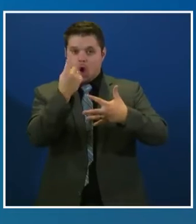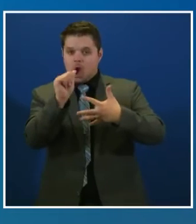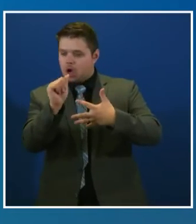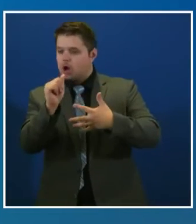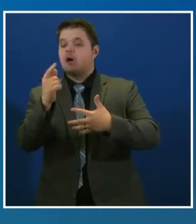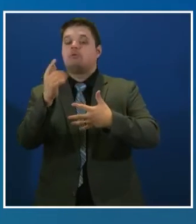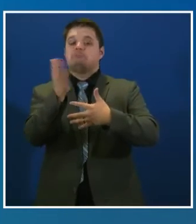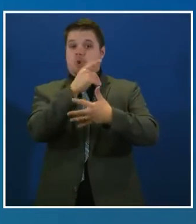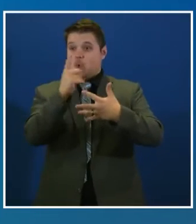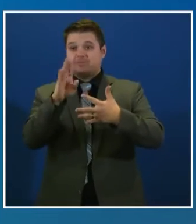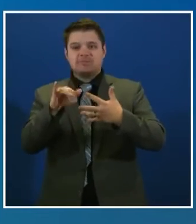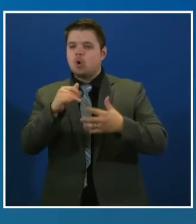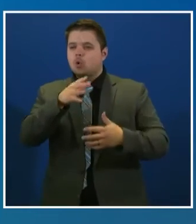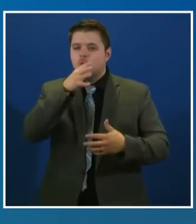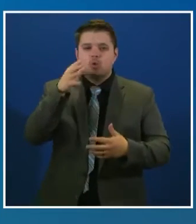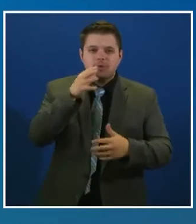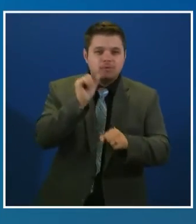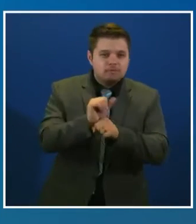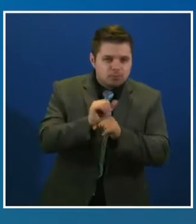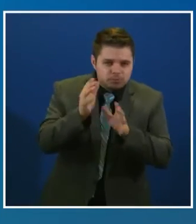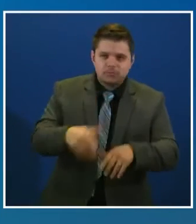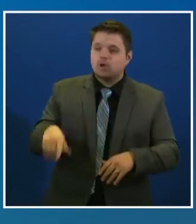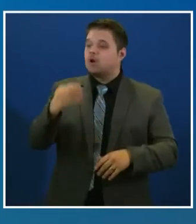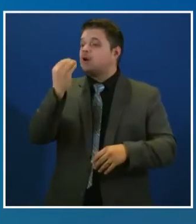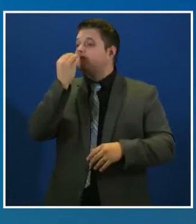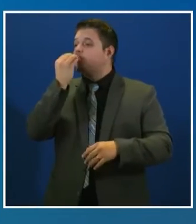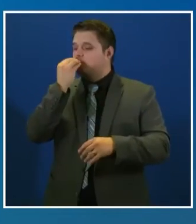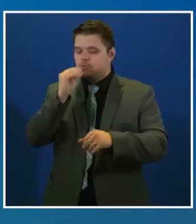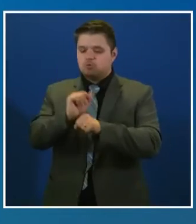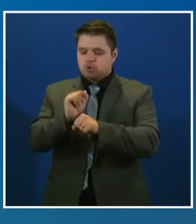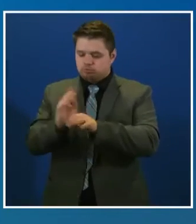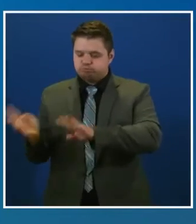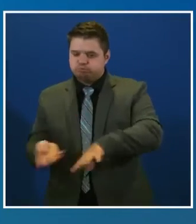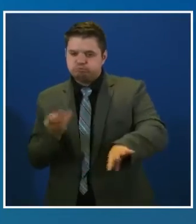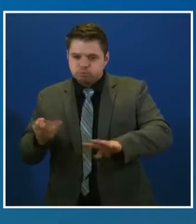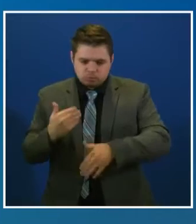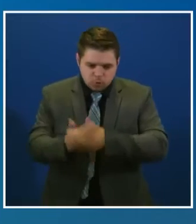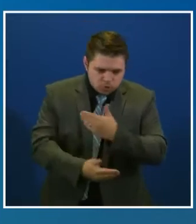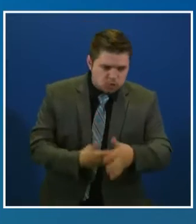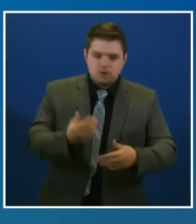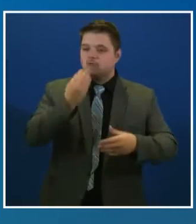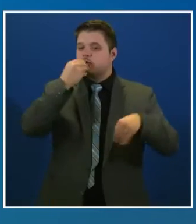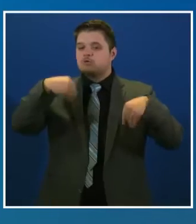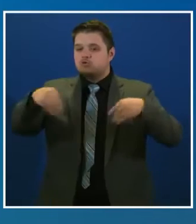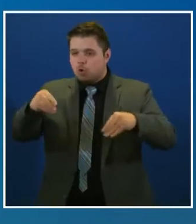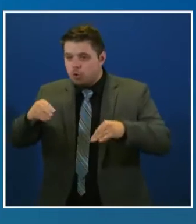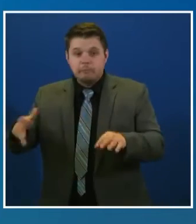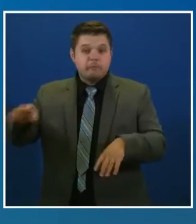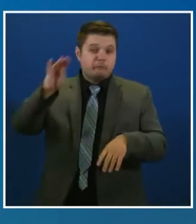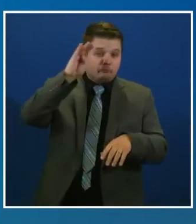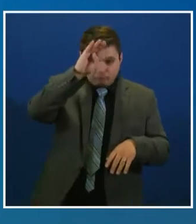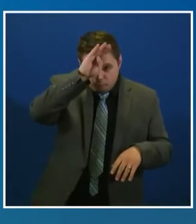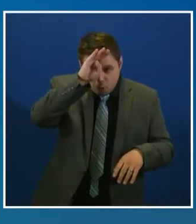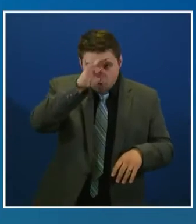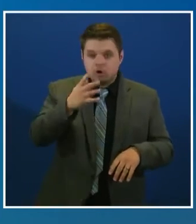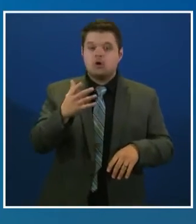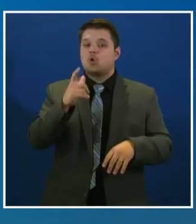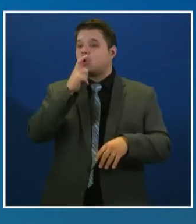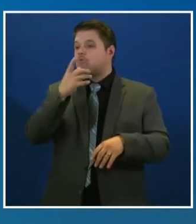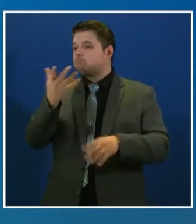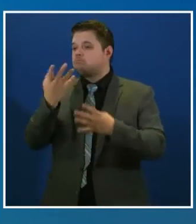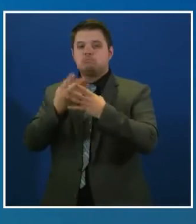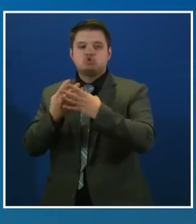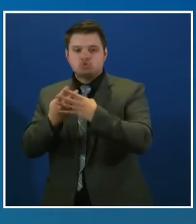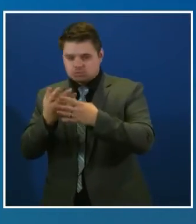comestibles, del tránsito público, bomberos, policías y personal de cárceles. Repito que esto regirá desde el